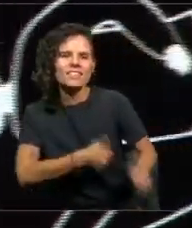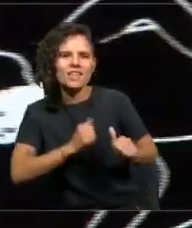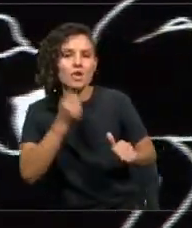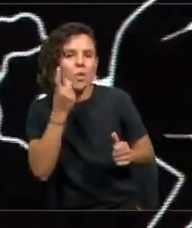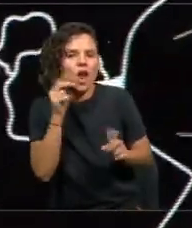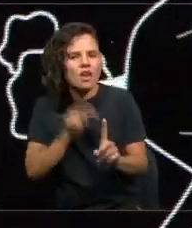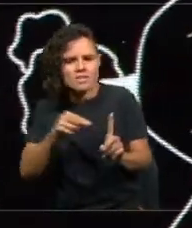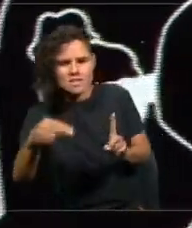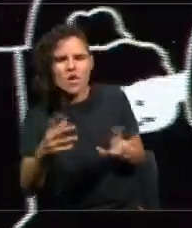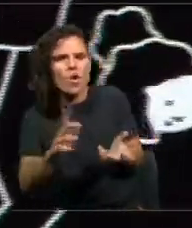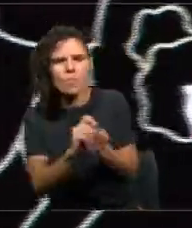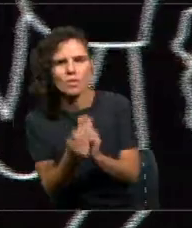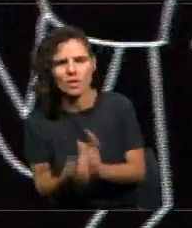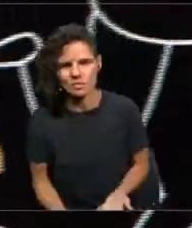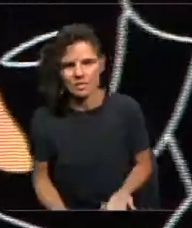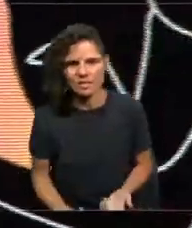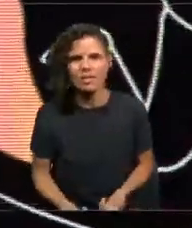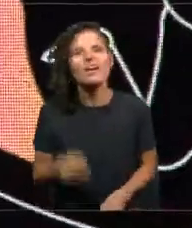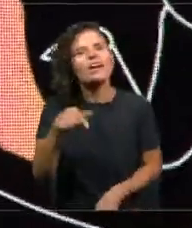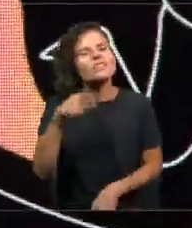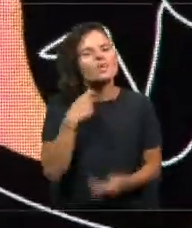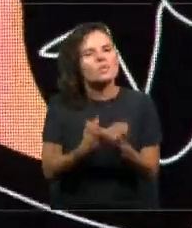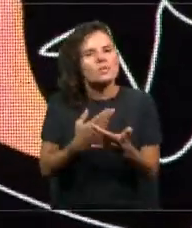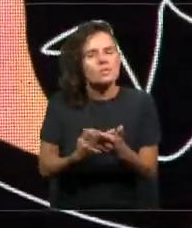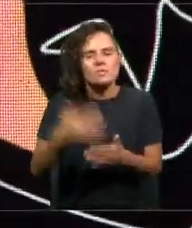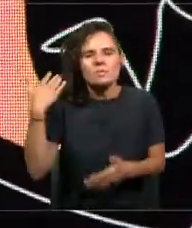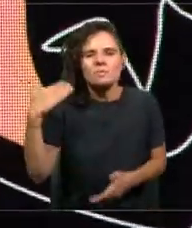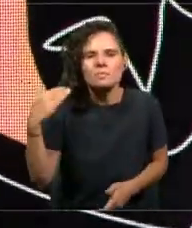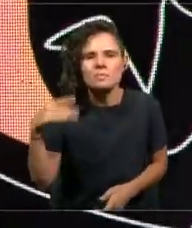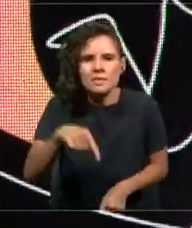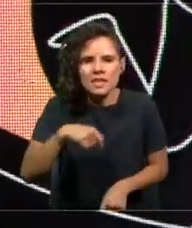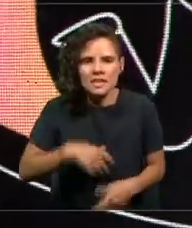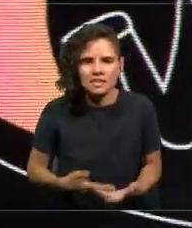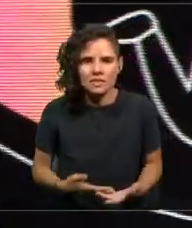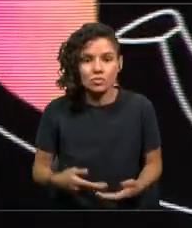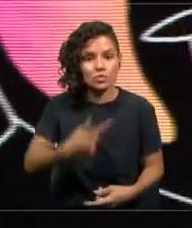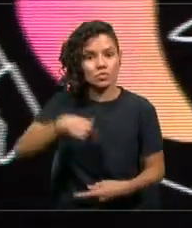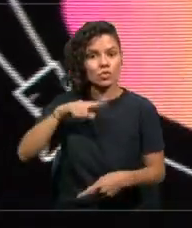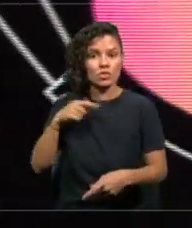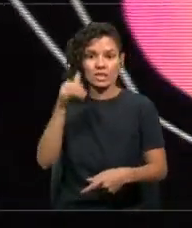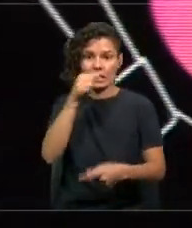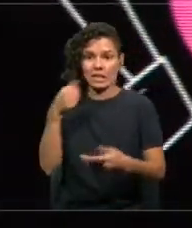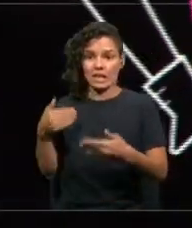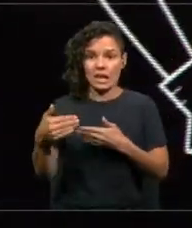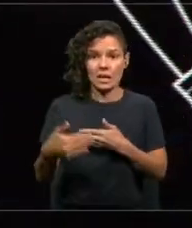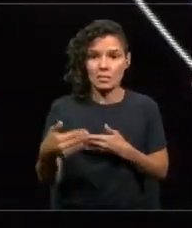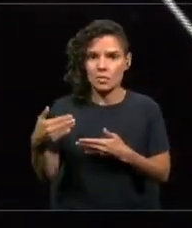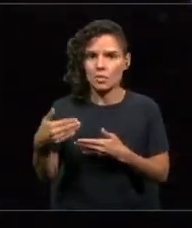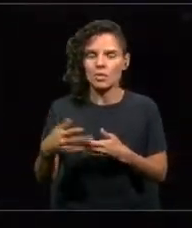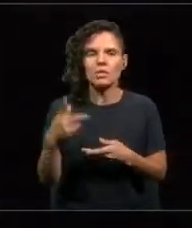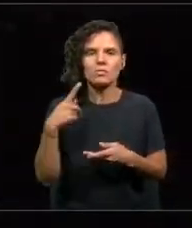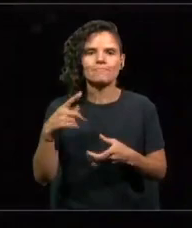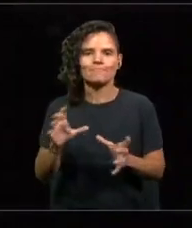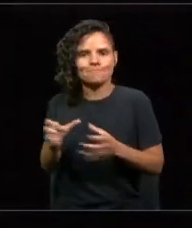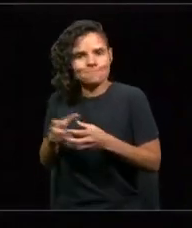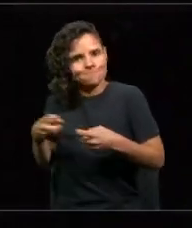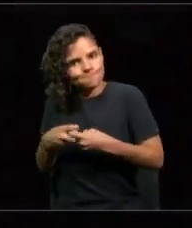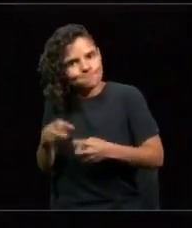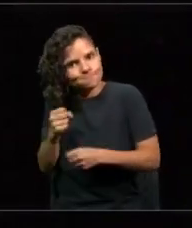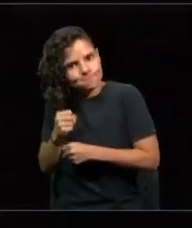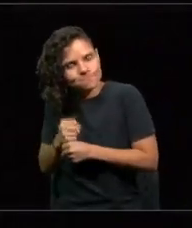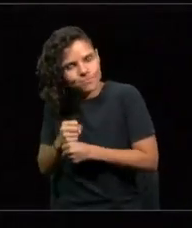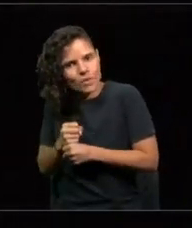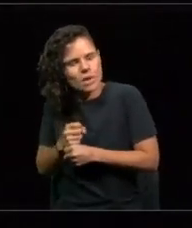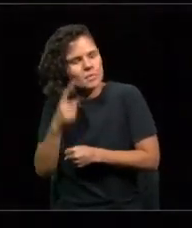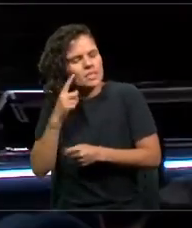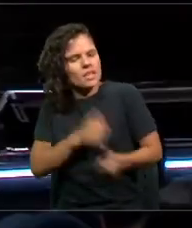de los planteamientos principales que hemos hecho en este periodo, como organización, es precisamente desafiarnos a entender en